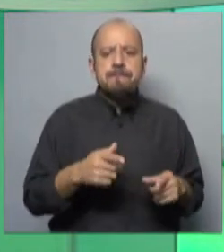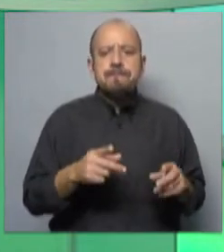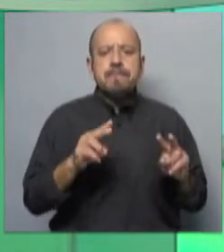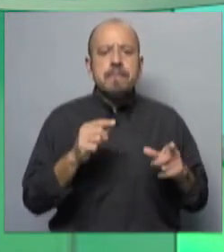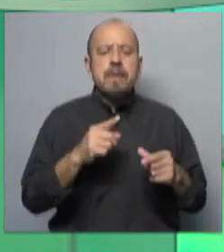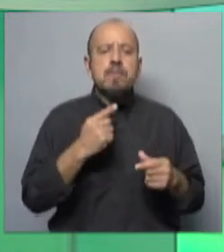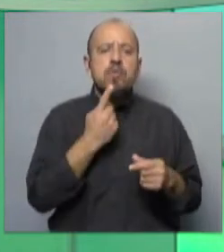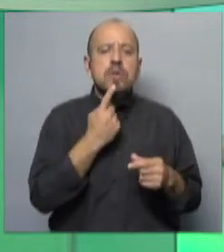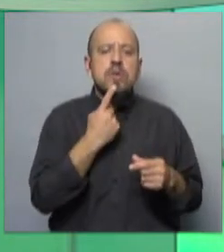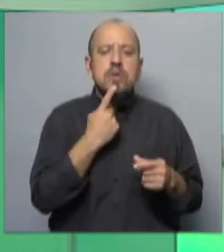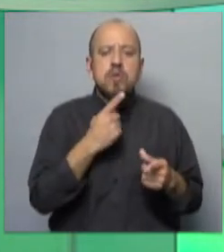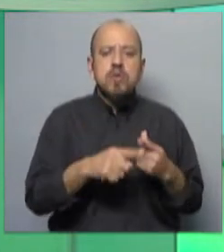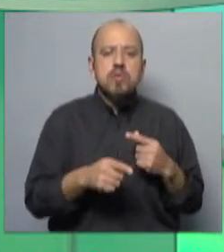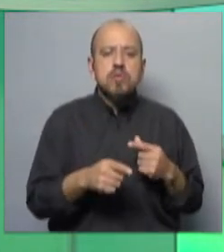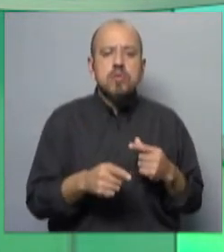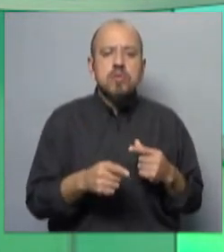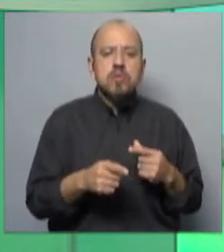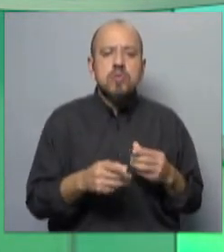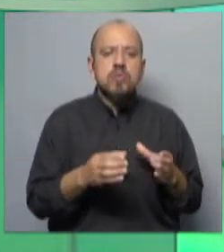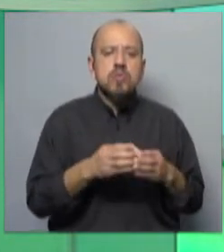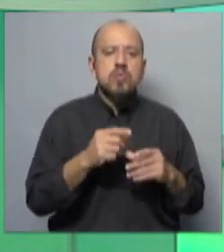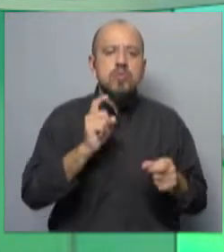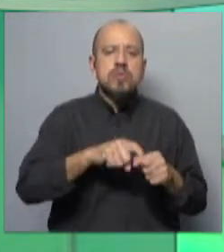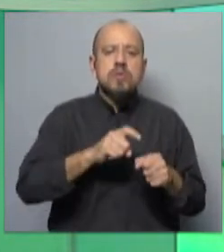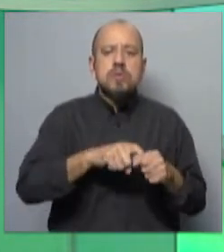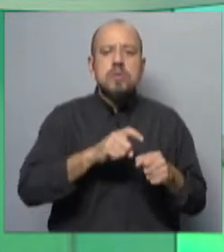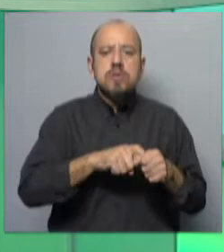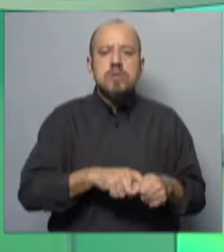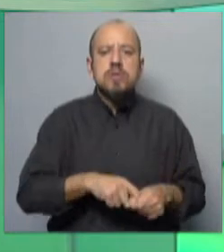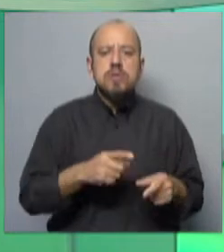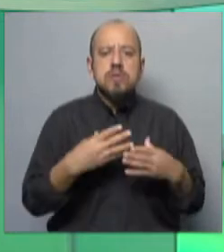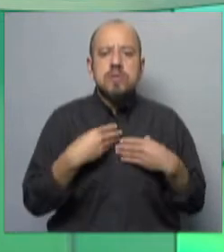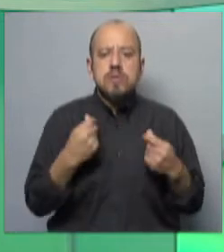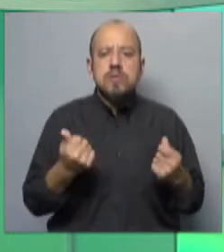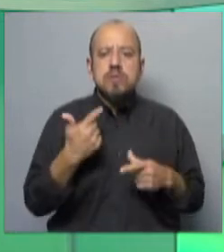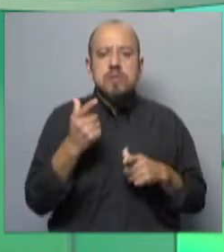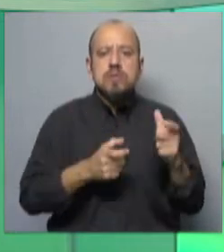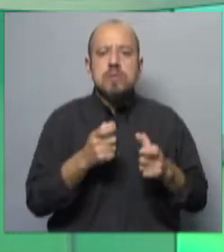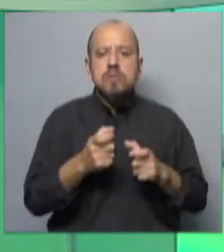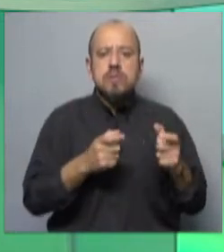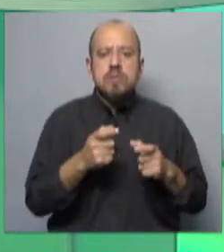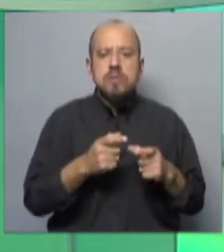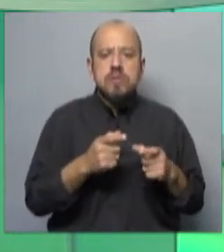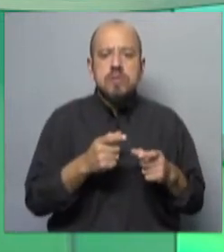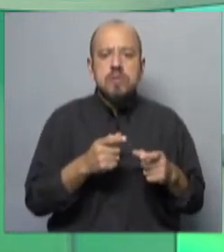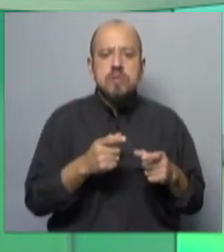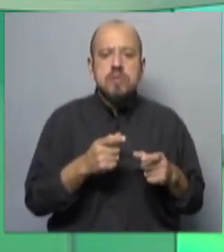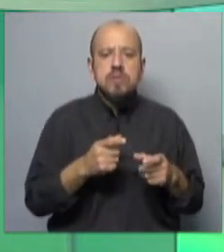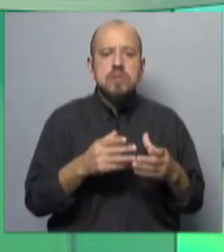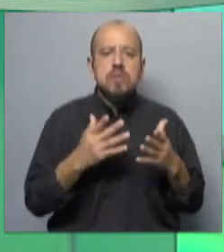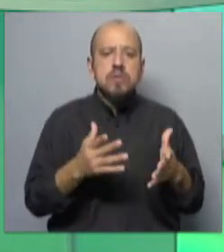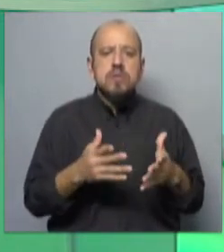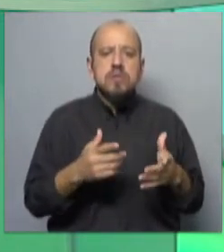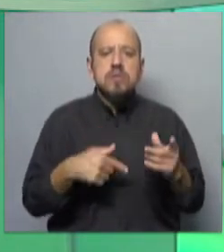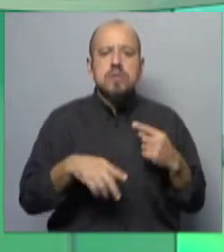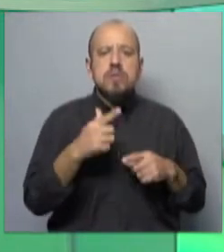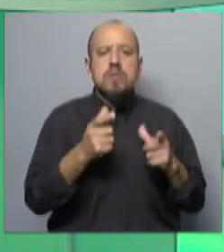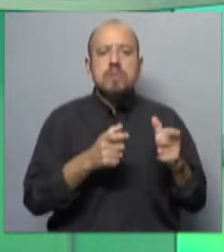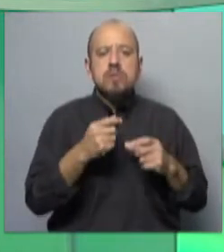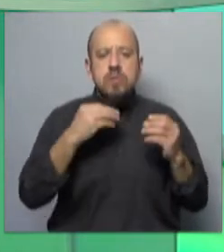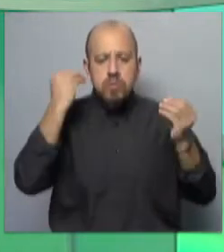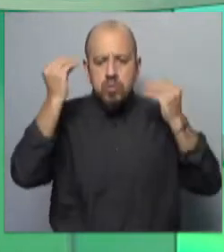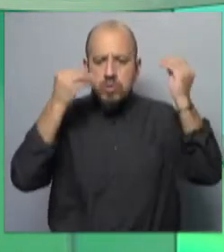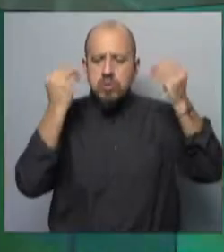políticas, político-partidarias, sindicales, con lo que siente la población, o para ser más claro, cuánto pesa en la población la